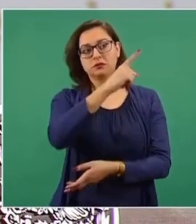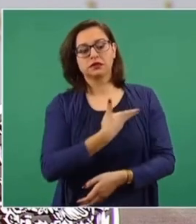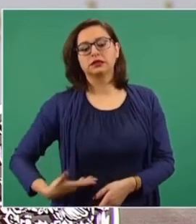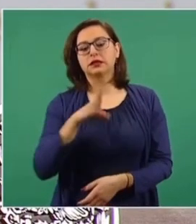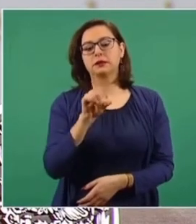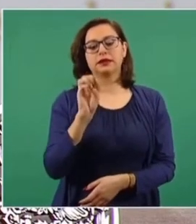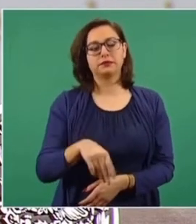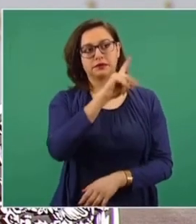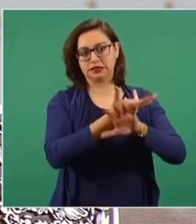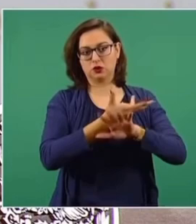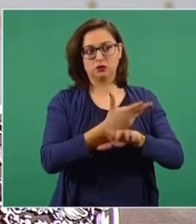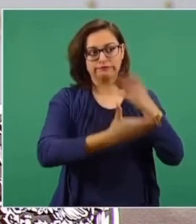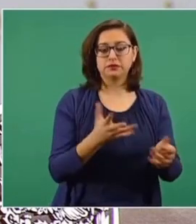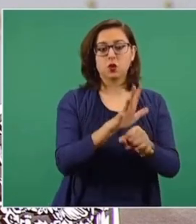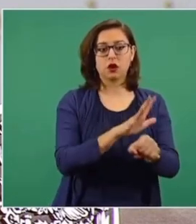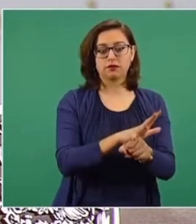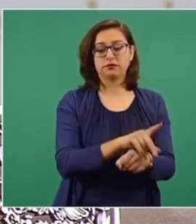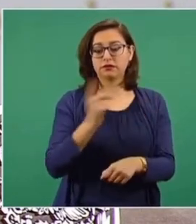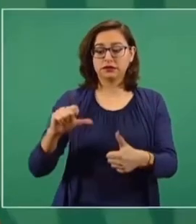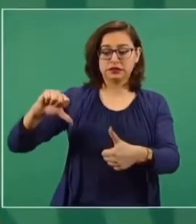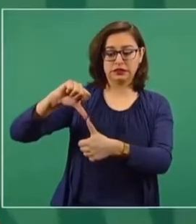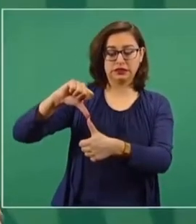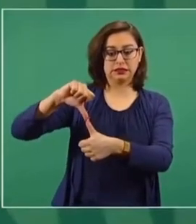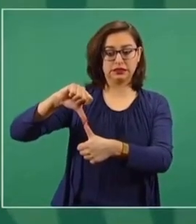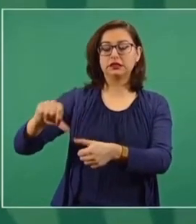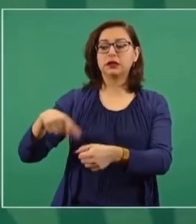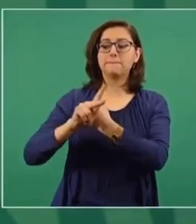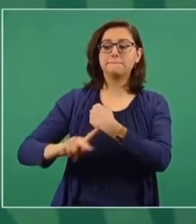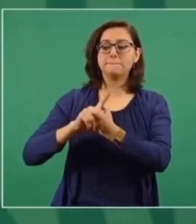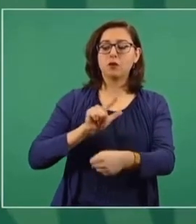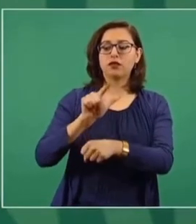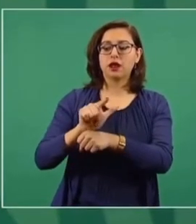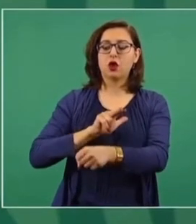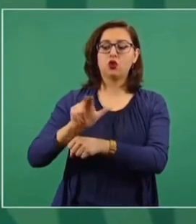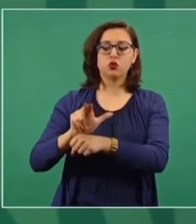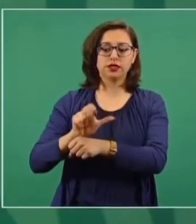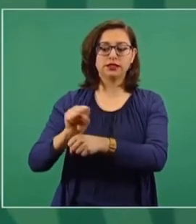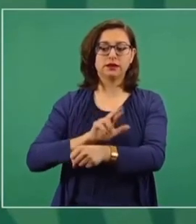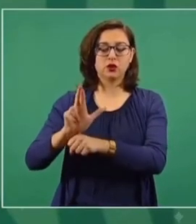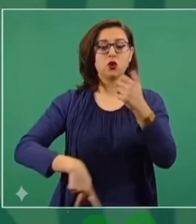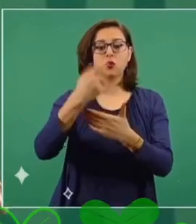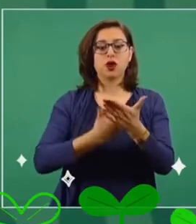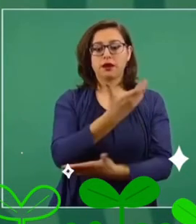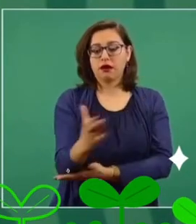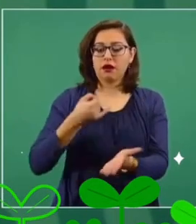se extienda a Centroamérica, particularmente a Guatemala, Honduras y El Salvador, el programa Sembrando Vida.